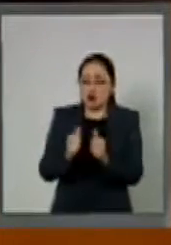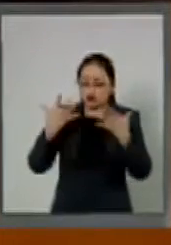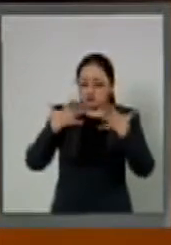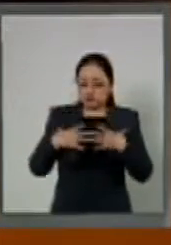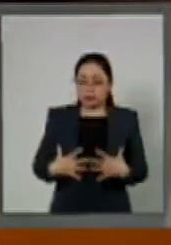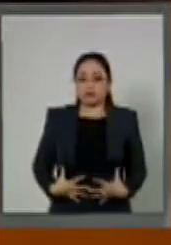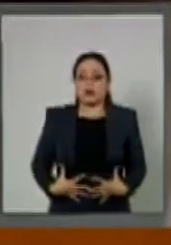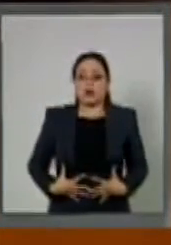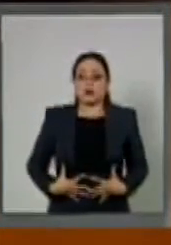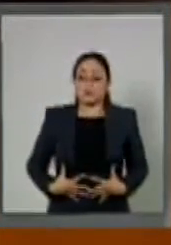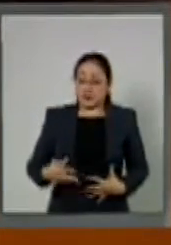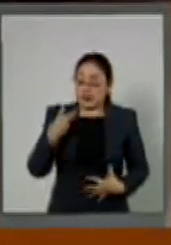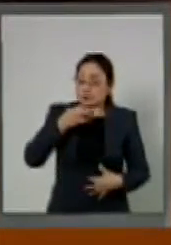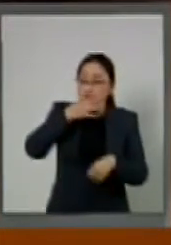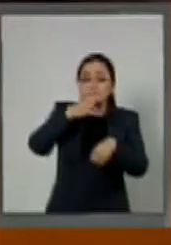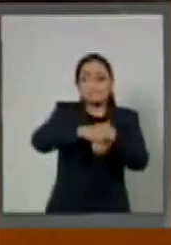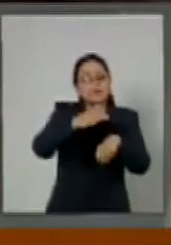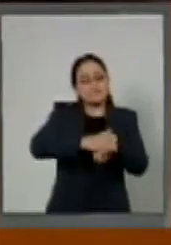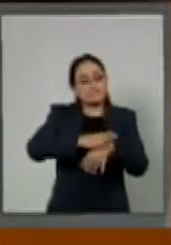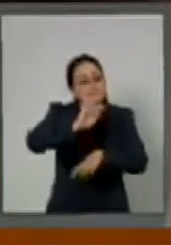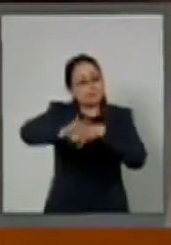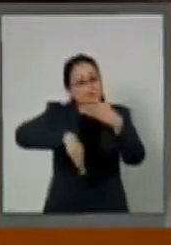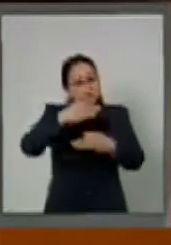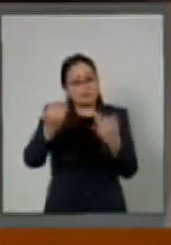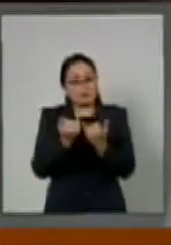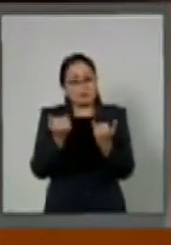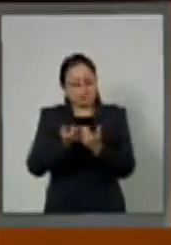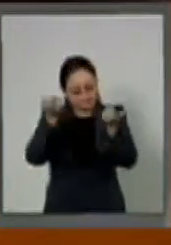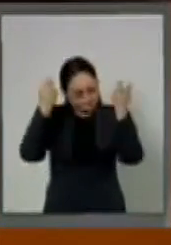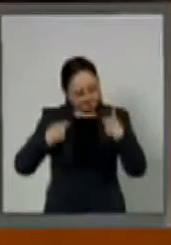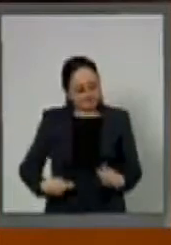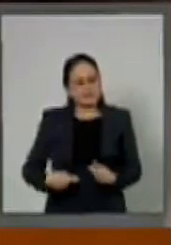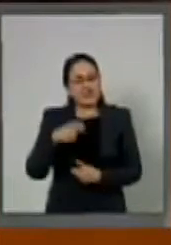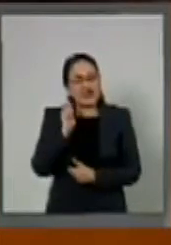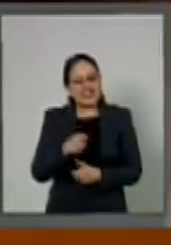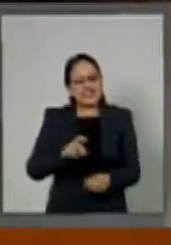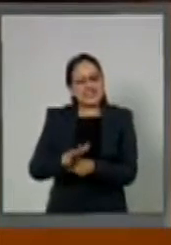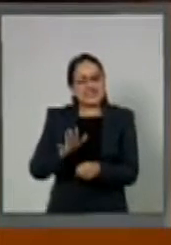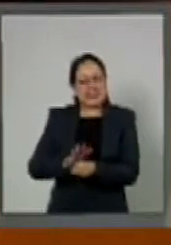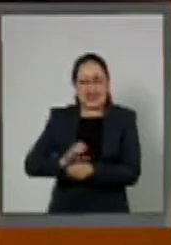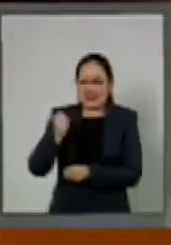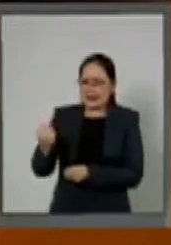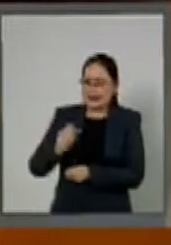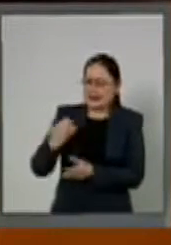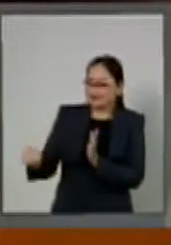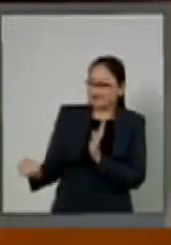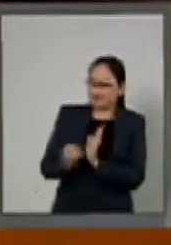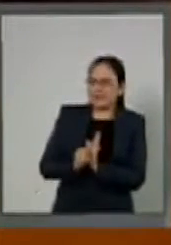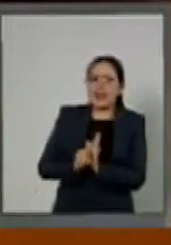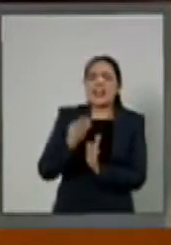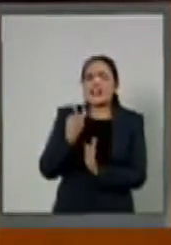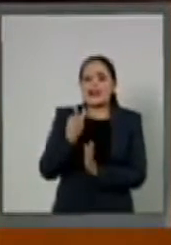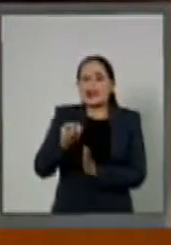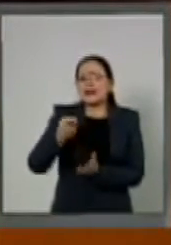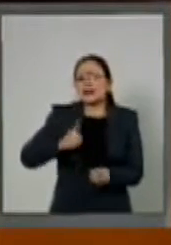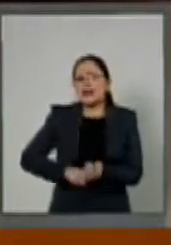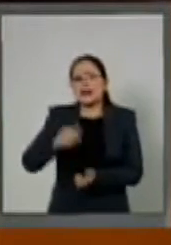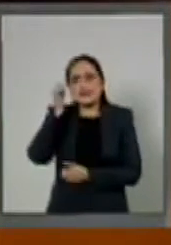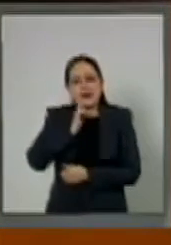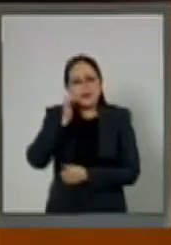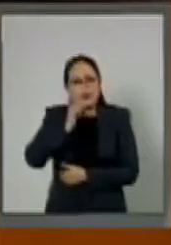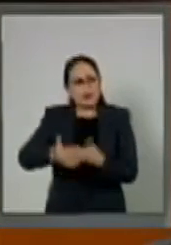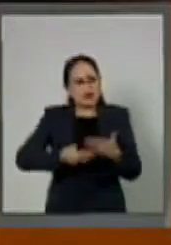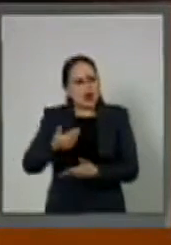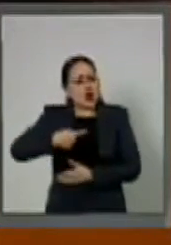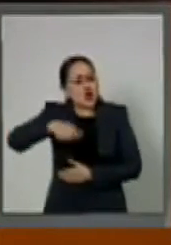nos haga la invitación para ponérnoslas, para que se tatúe, para que la traigamos siempre y la